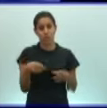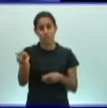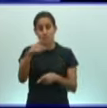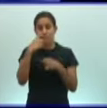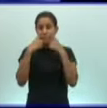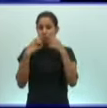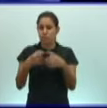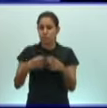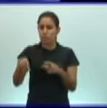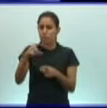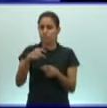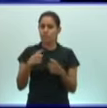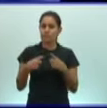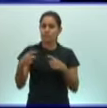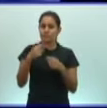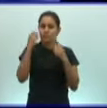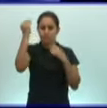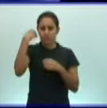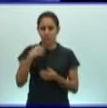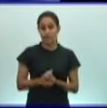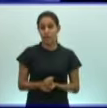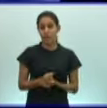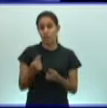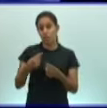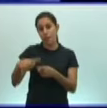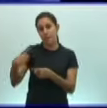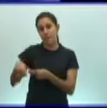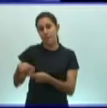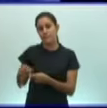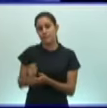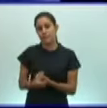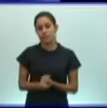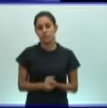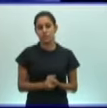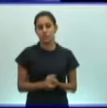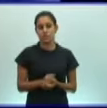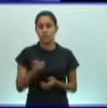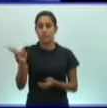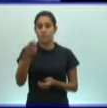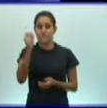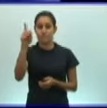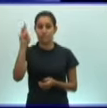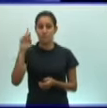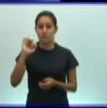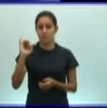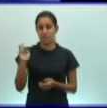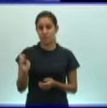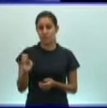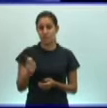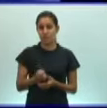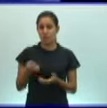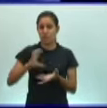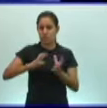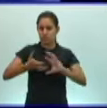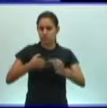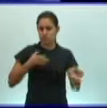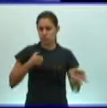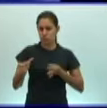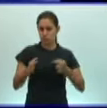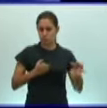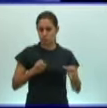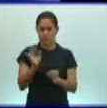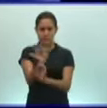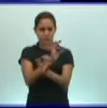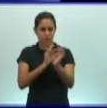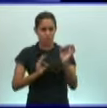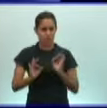este elemento, porque en el caso de los políferos y los seleniterados, el nivel de organización, en el caso de los políferos, realizan sus funciones mediante células especializadas